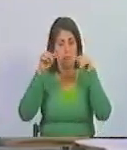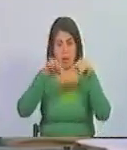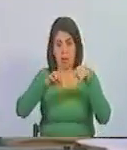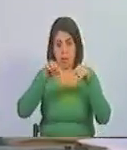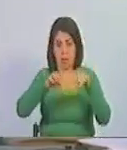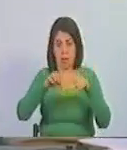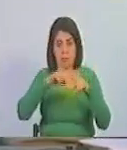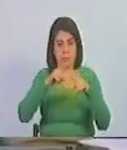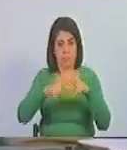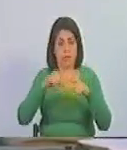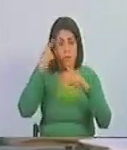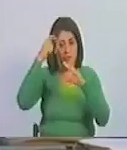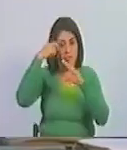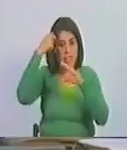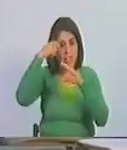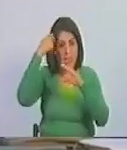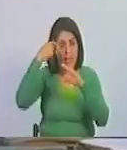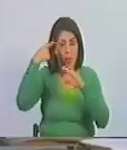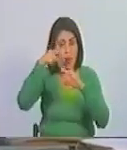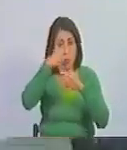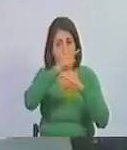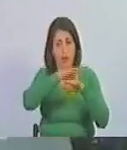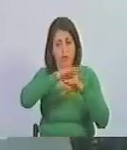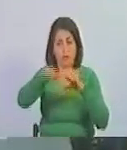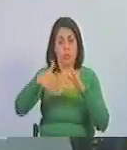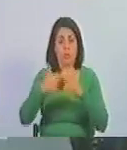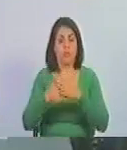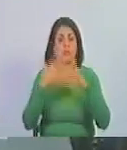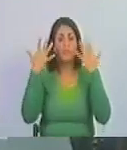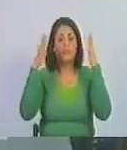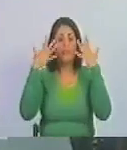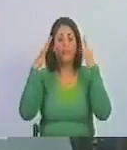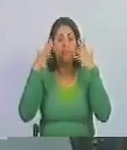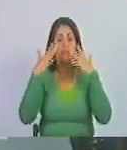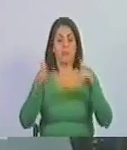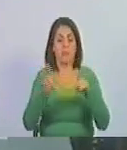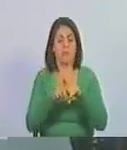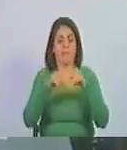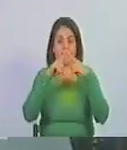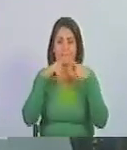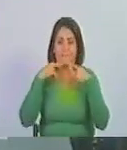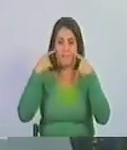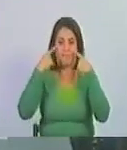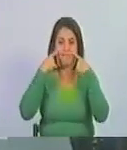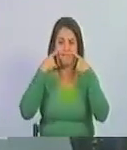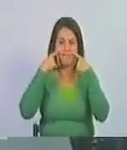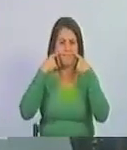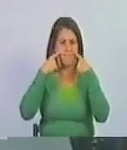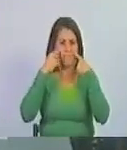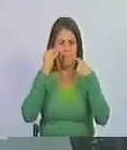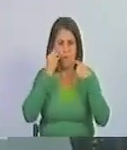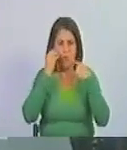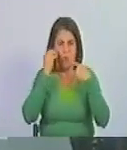están los videos como aplaudían y como sonreían babosos